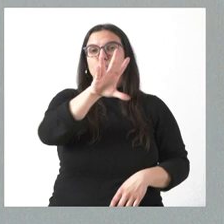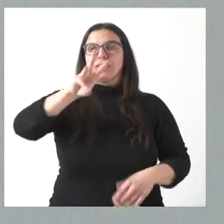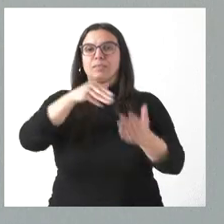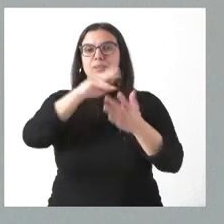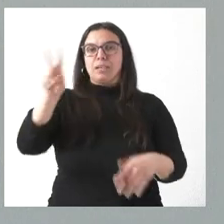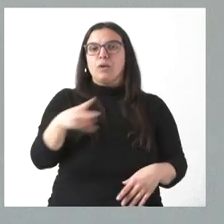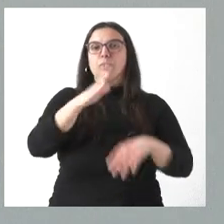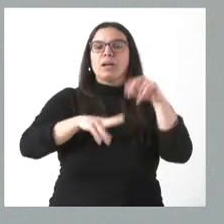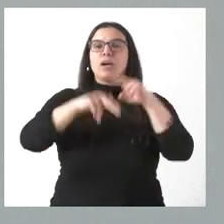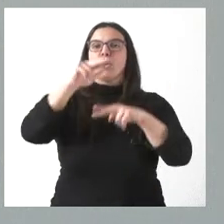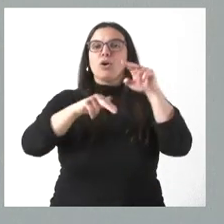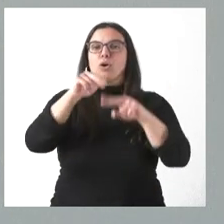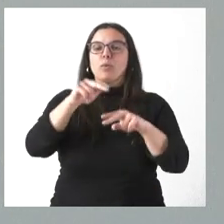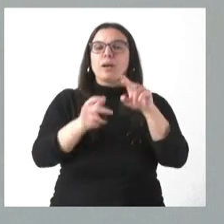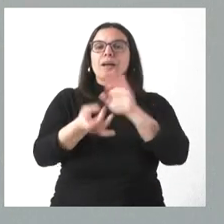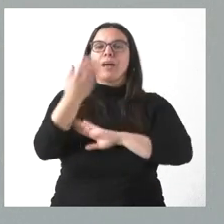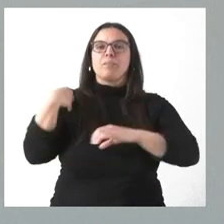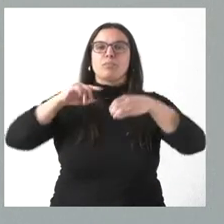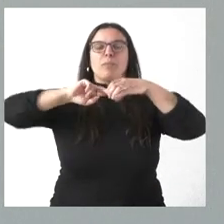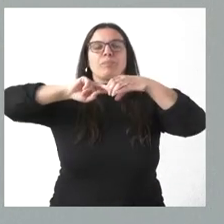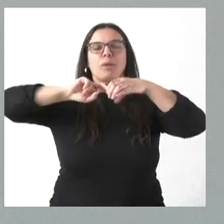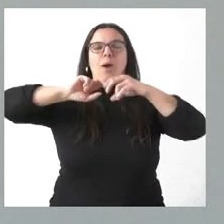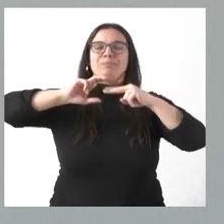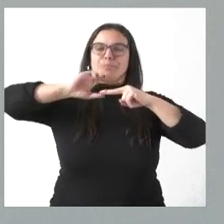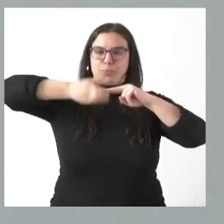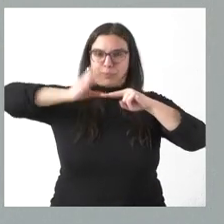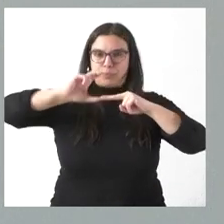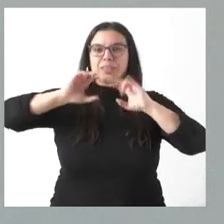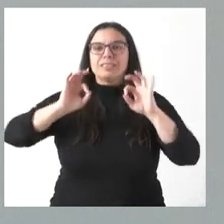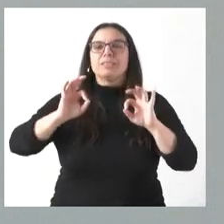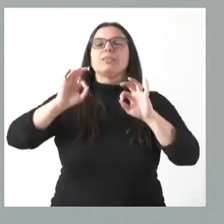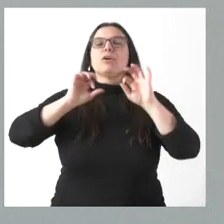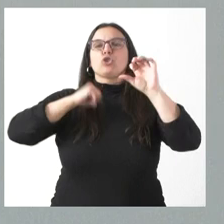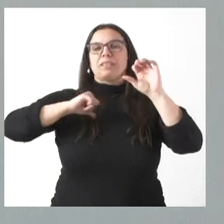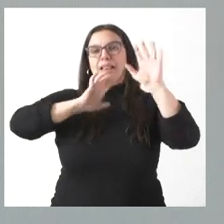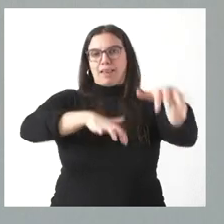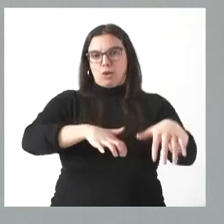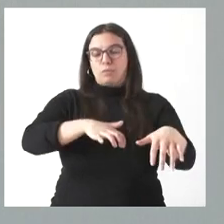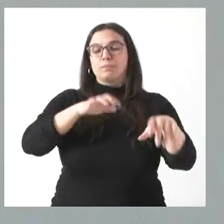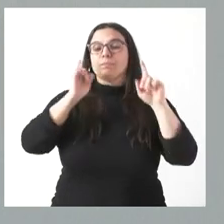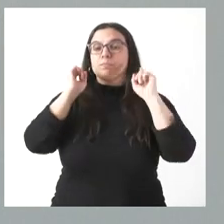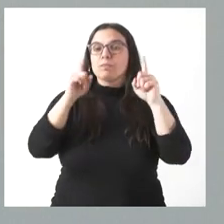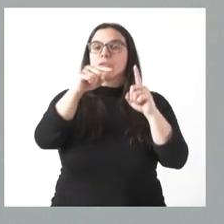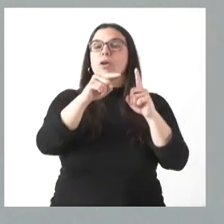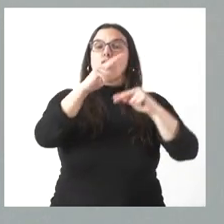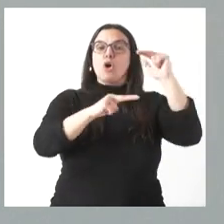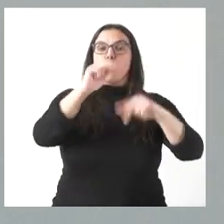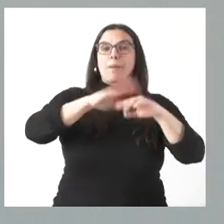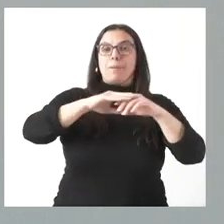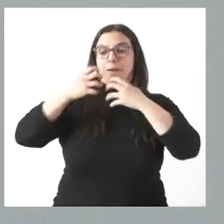euros para las obras de implantación de un nuevo acelerador lineal en el complejo de León. En este caso son las obras de adecuación